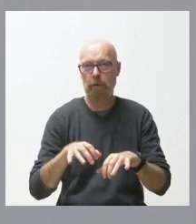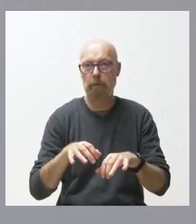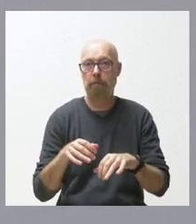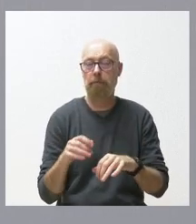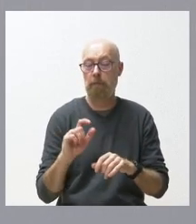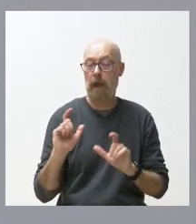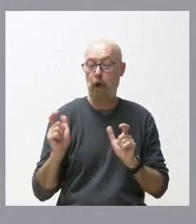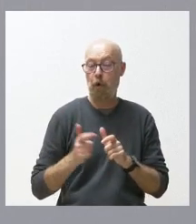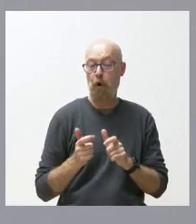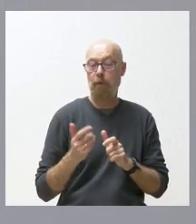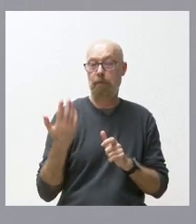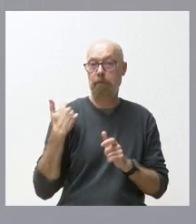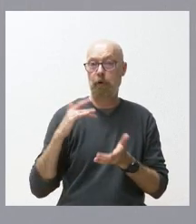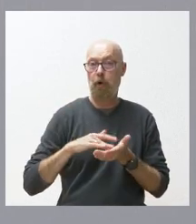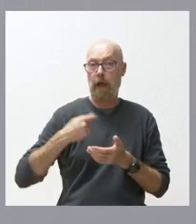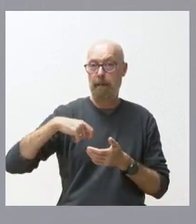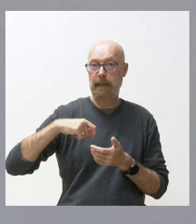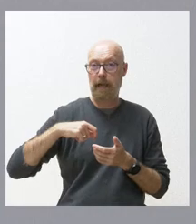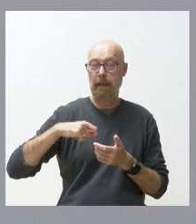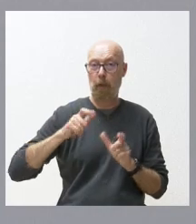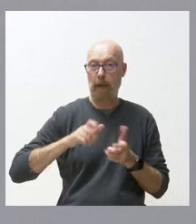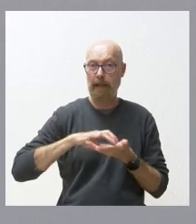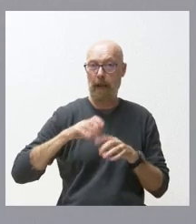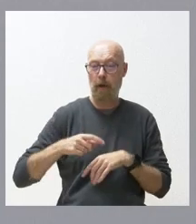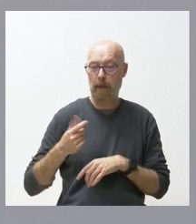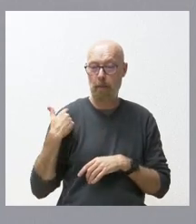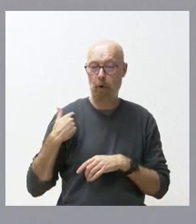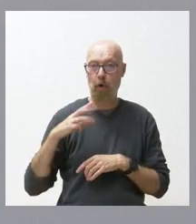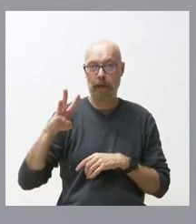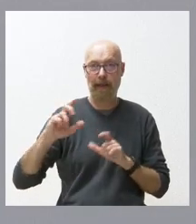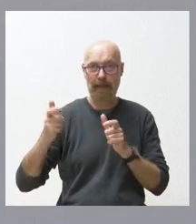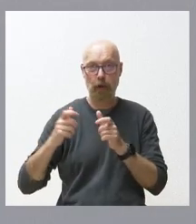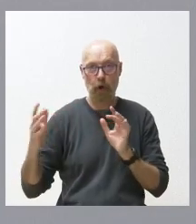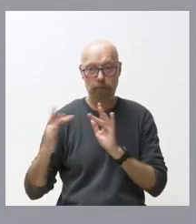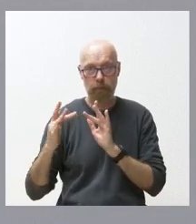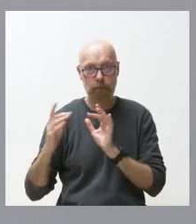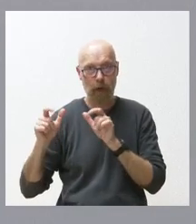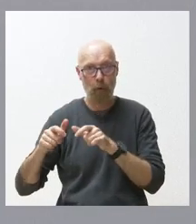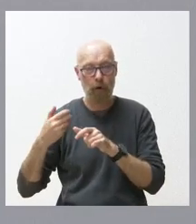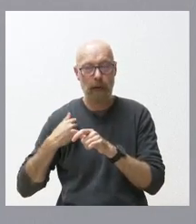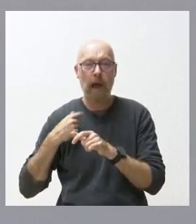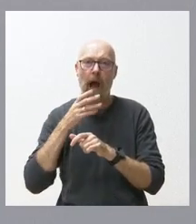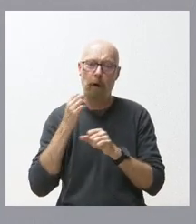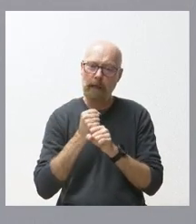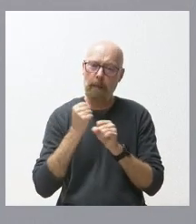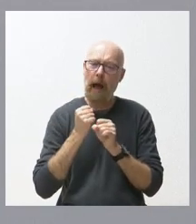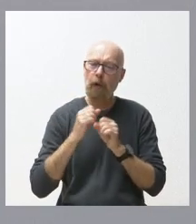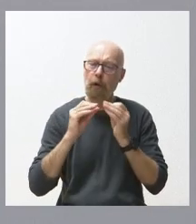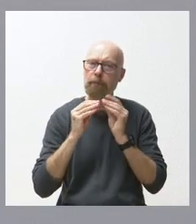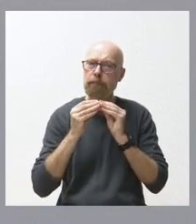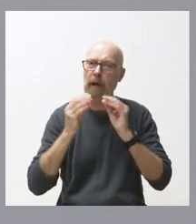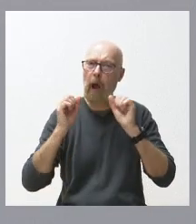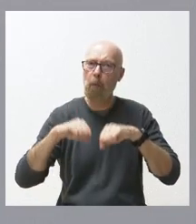presidente de la junta de Castilla y León hace muy poco con el tercer sector ahora está trabajando en ese gran acuerdo la